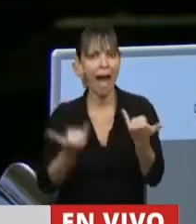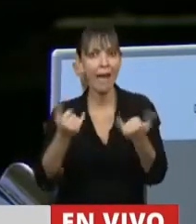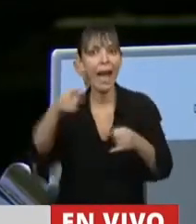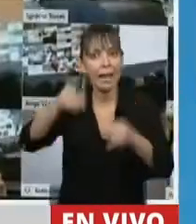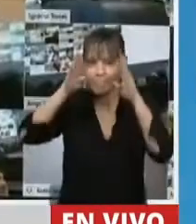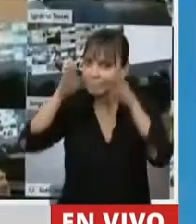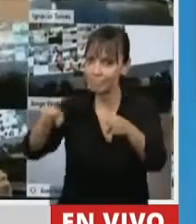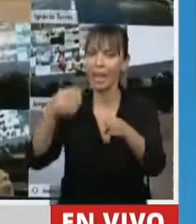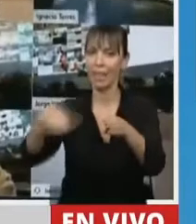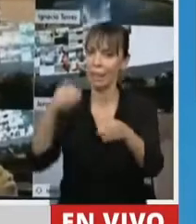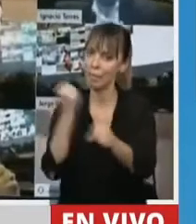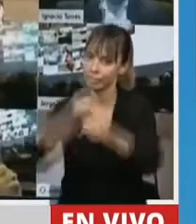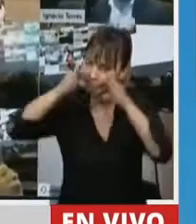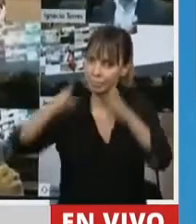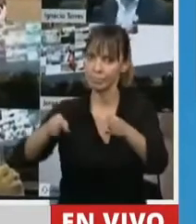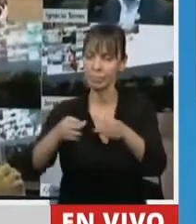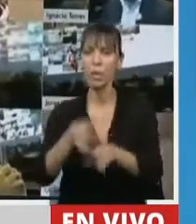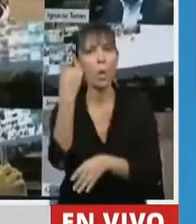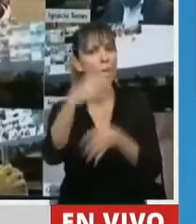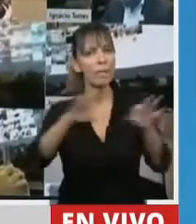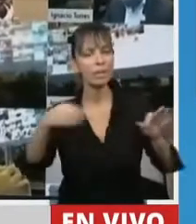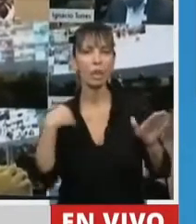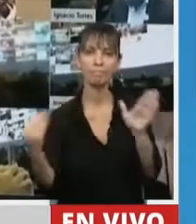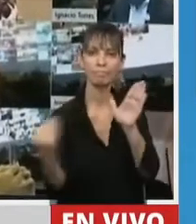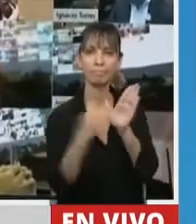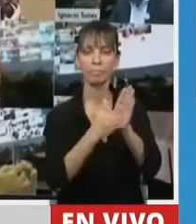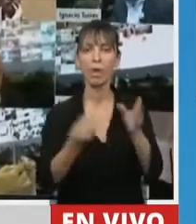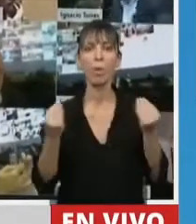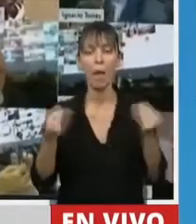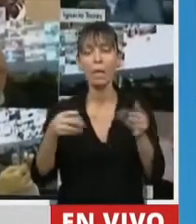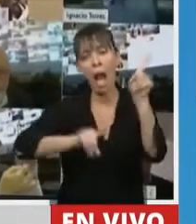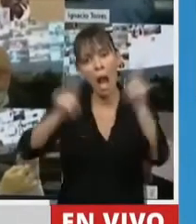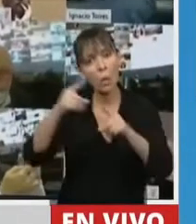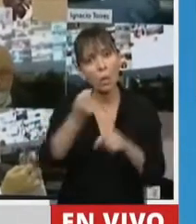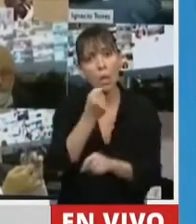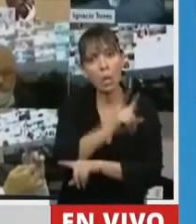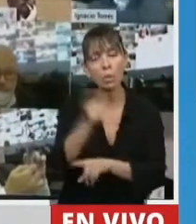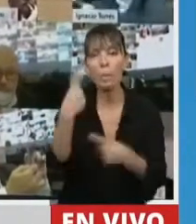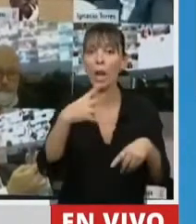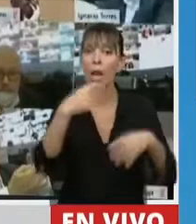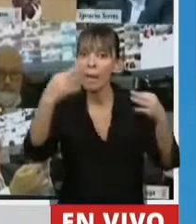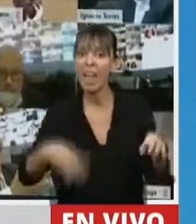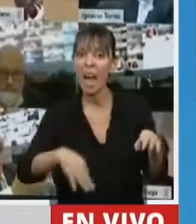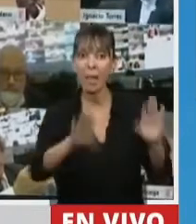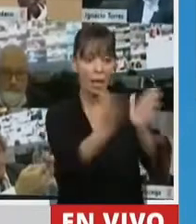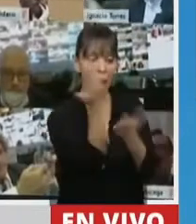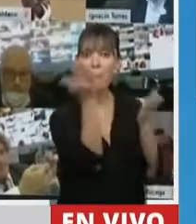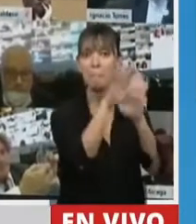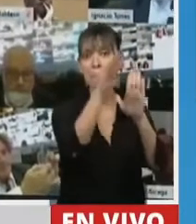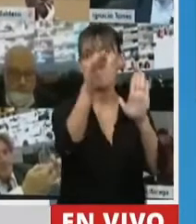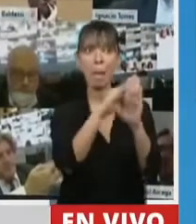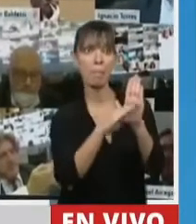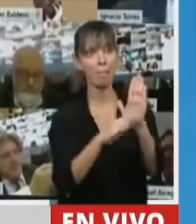tenemos que trabajar. Hay una frase que la anoté y por ahí no guste, pero la verdad el currículum voló por el aire.